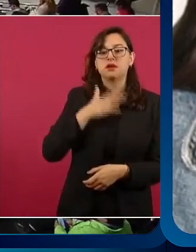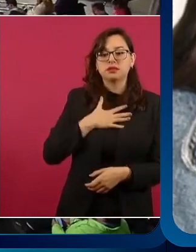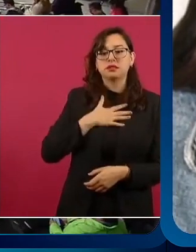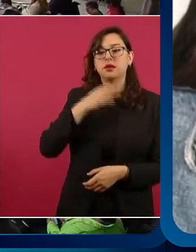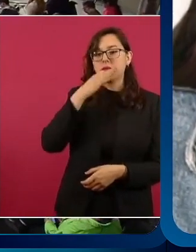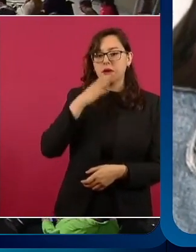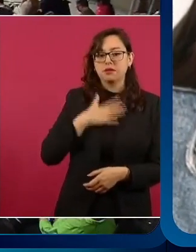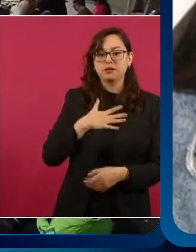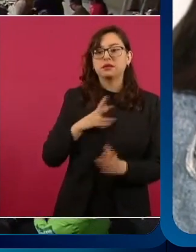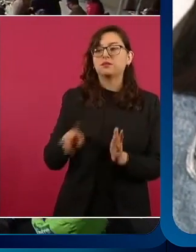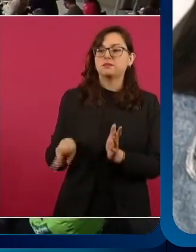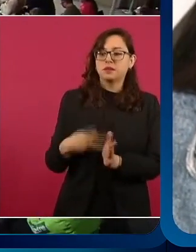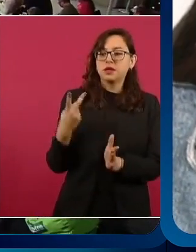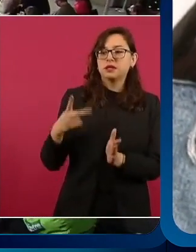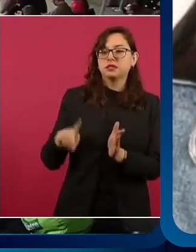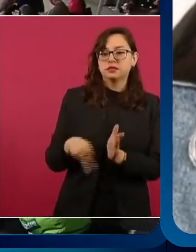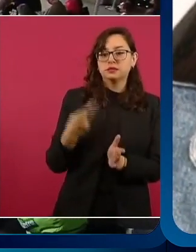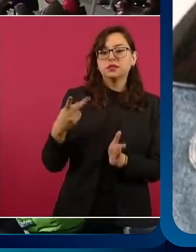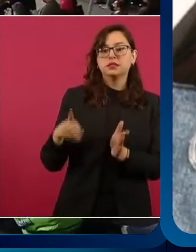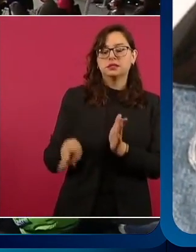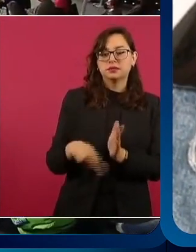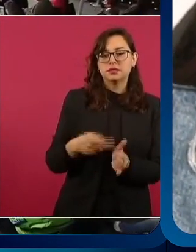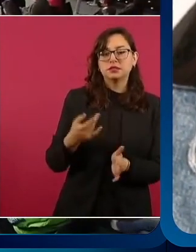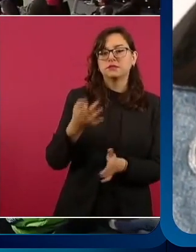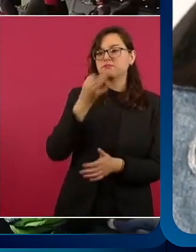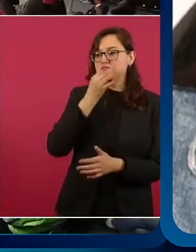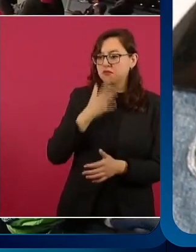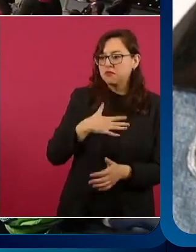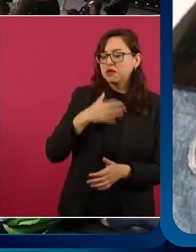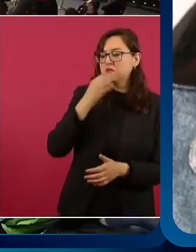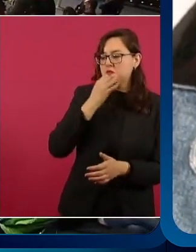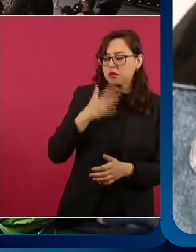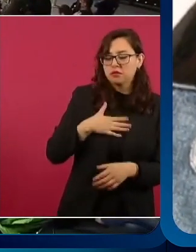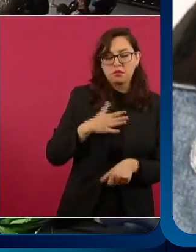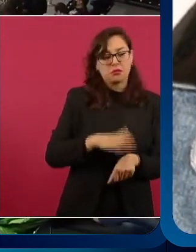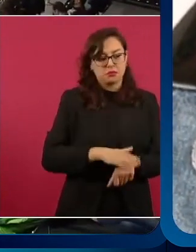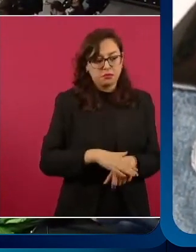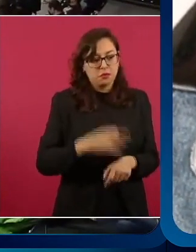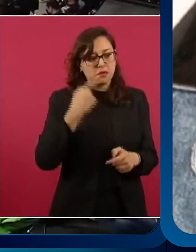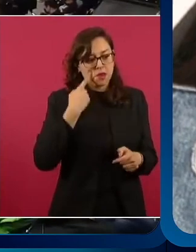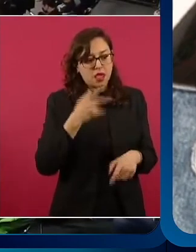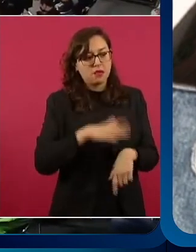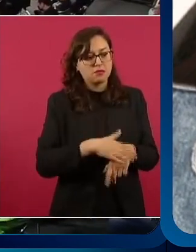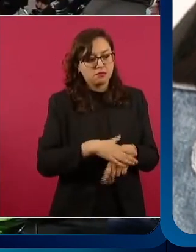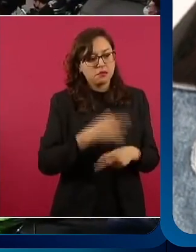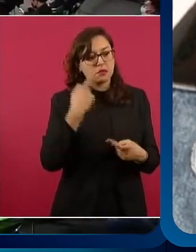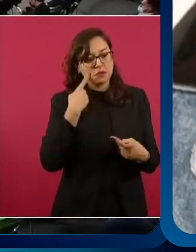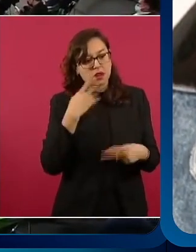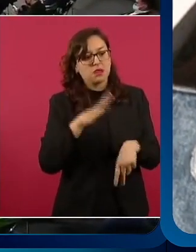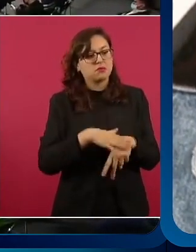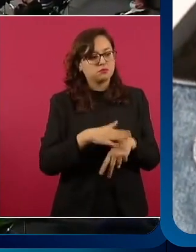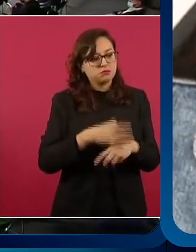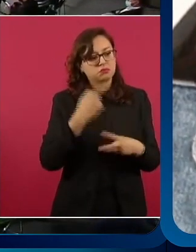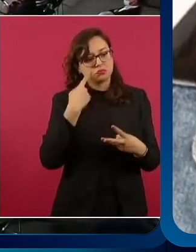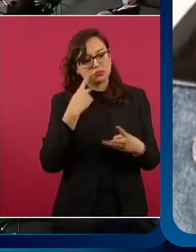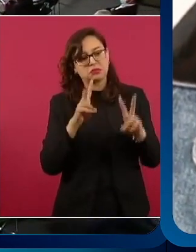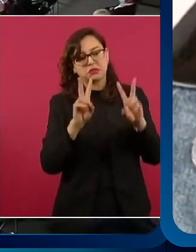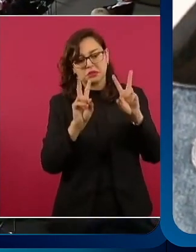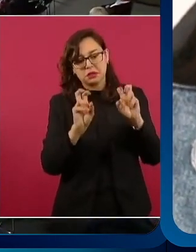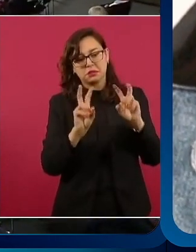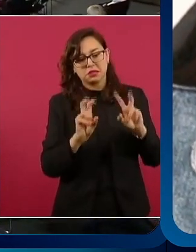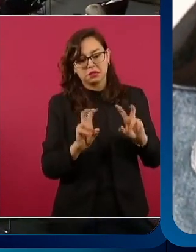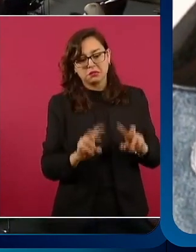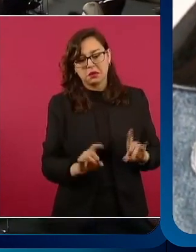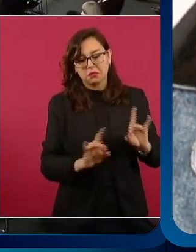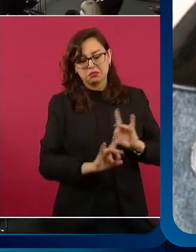las mañaneras y en Ciudad de México. Y es que nunca nadie se había atrevido a hacer estos cuestionamientos que hoy se están viviendo y que el presidente